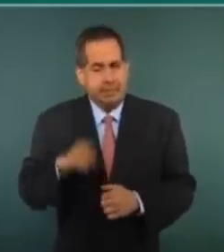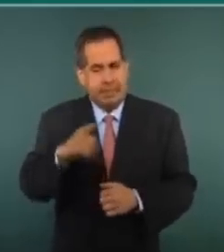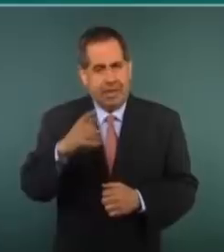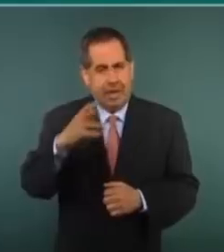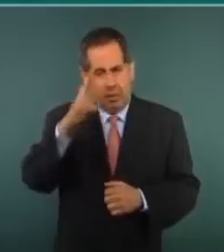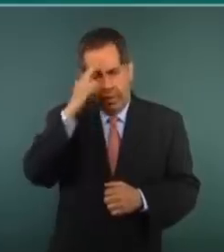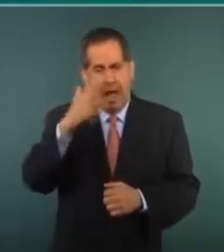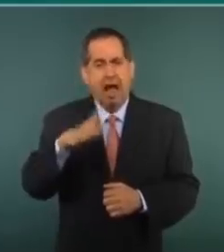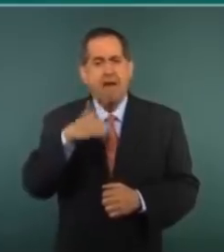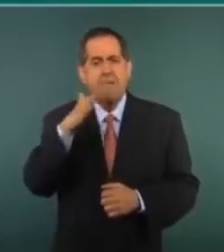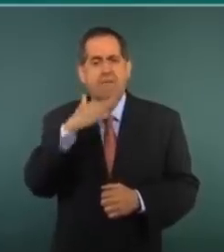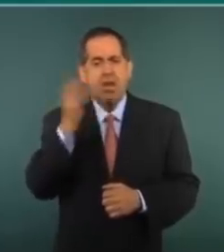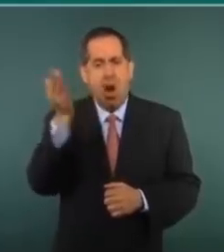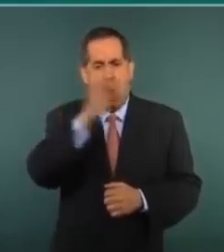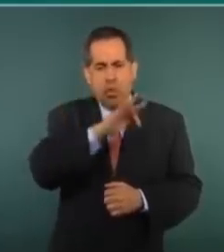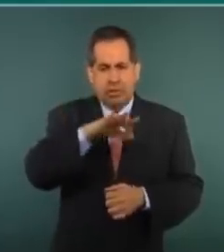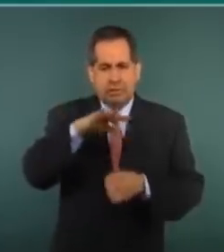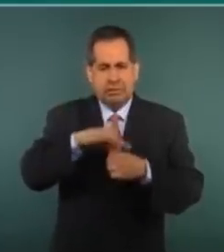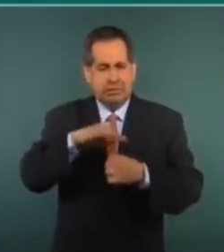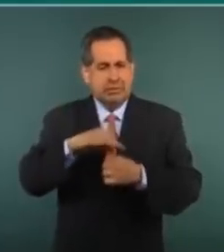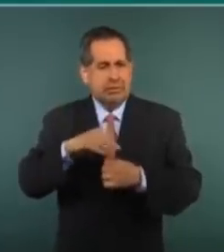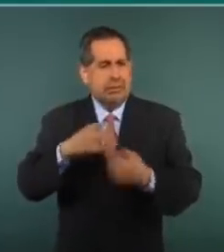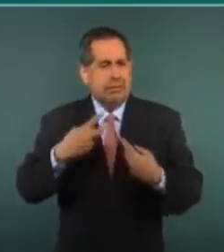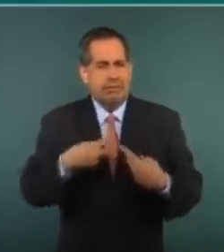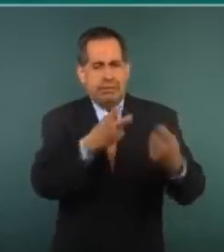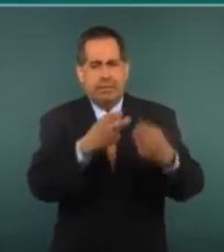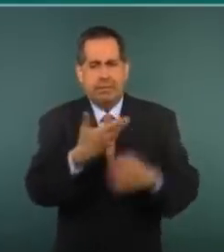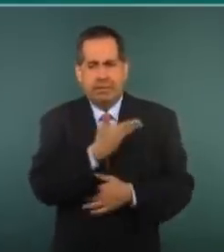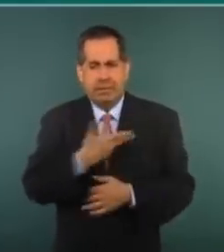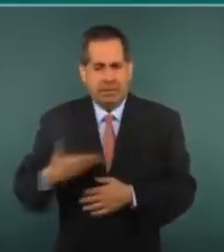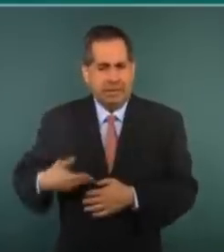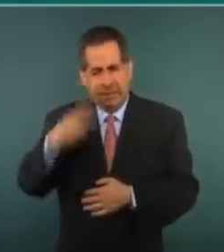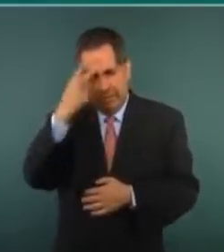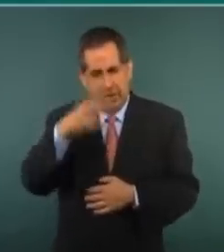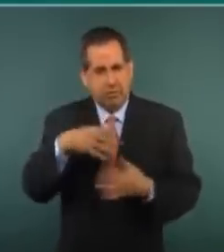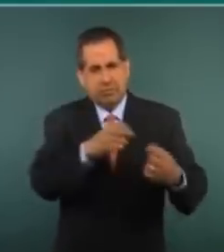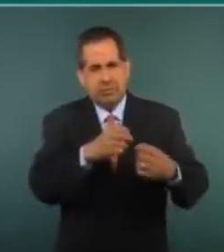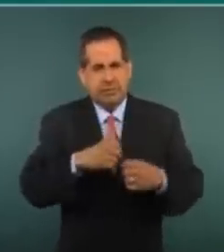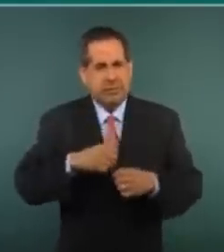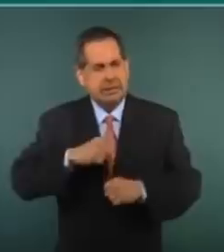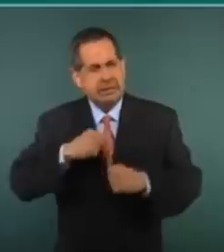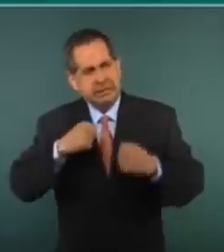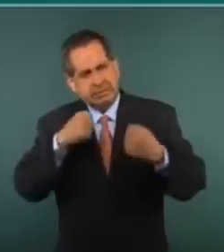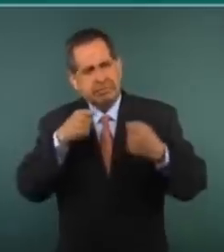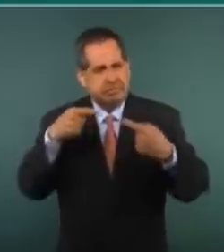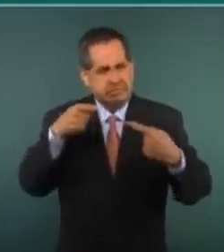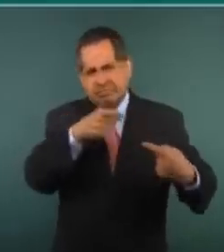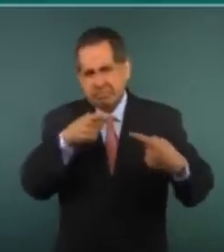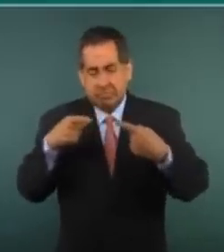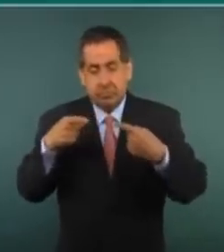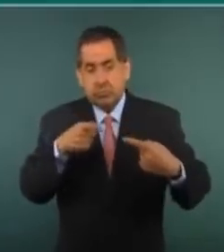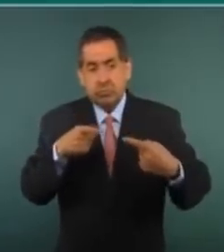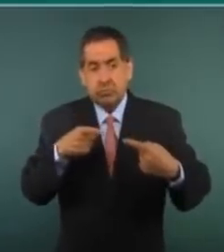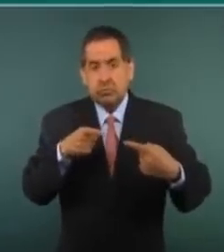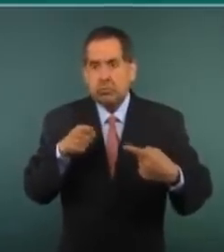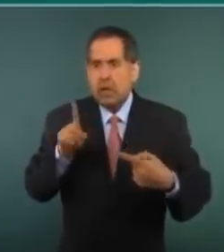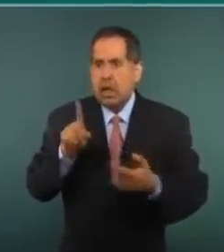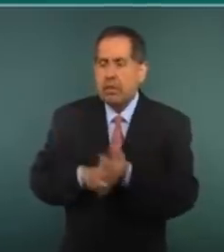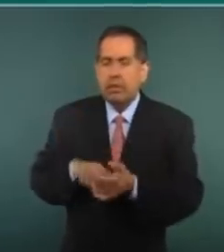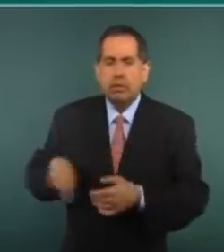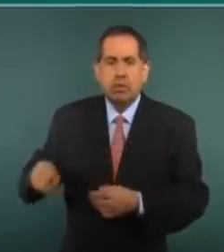fraude por la presidencia de la República hubo resistencias y muchos muertos,